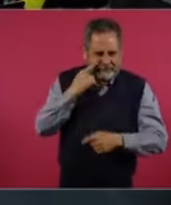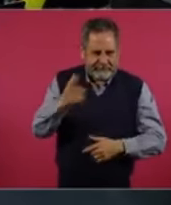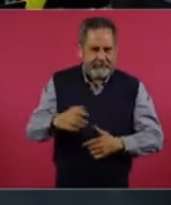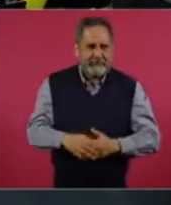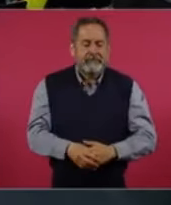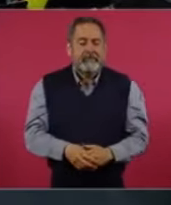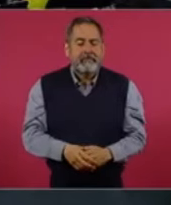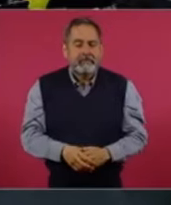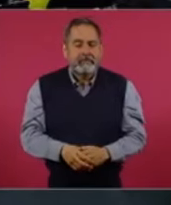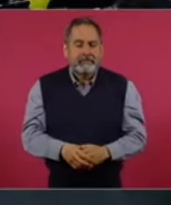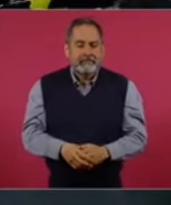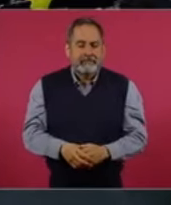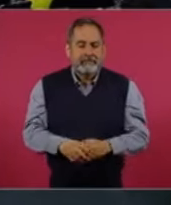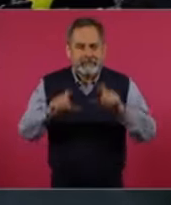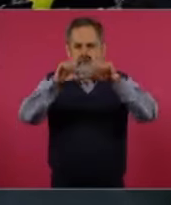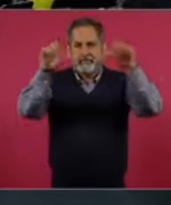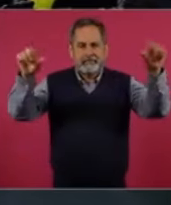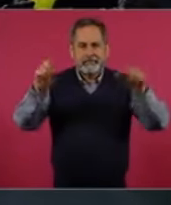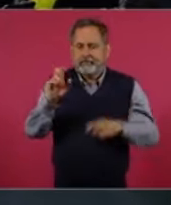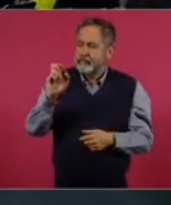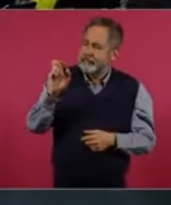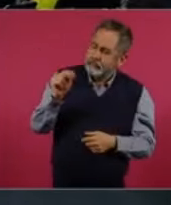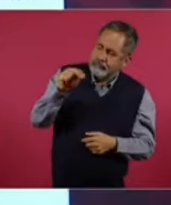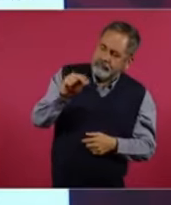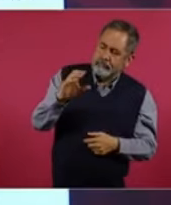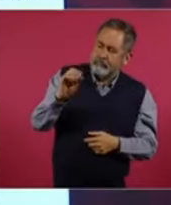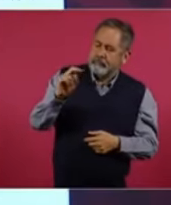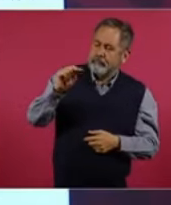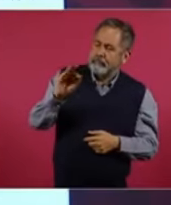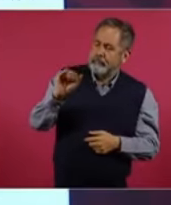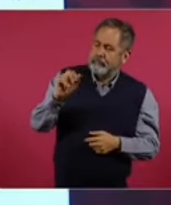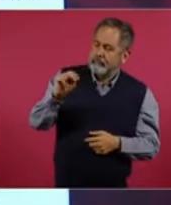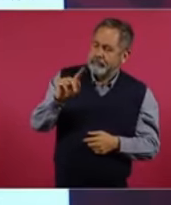confianza del gobierno.